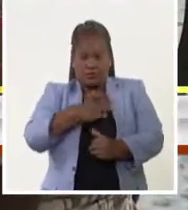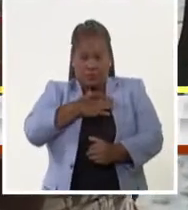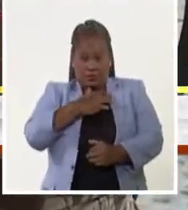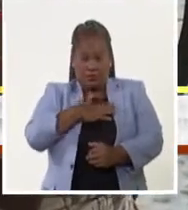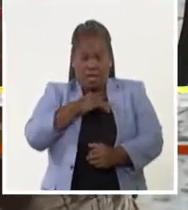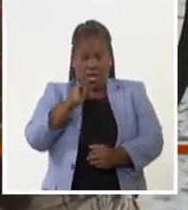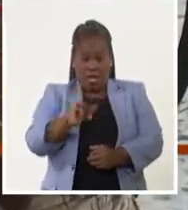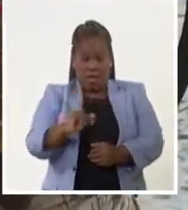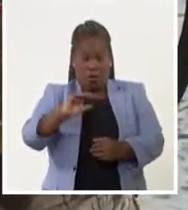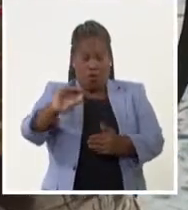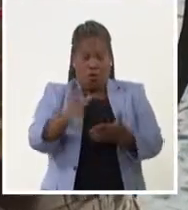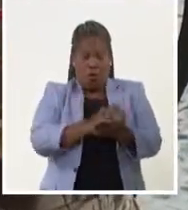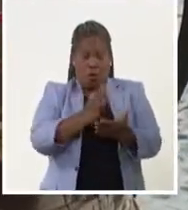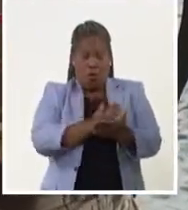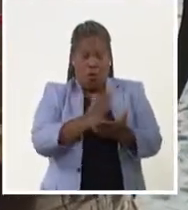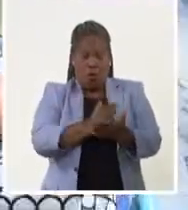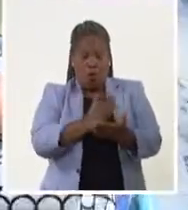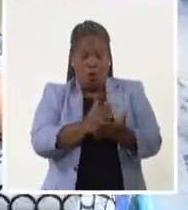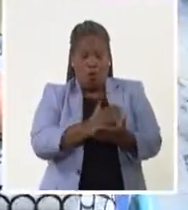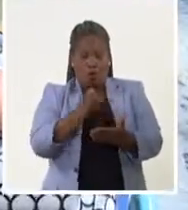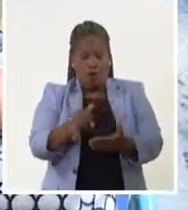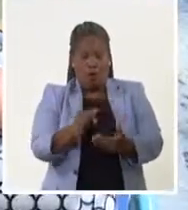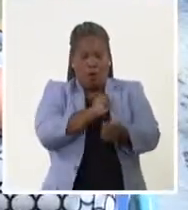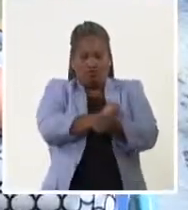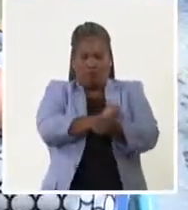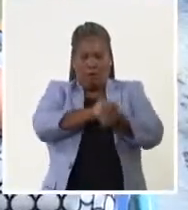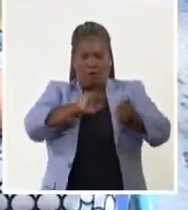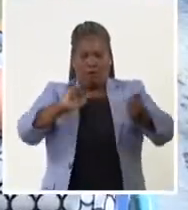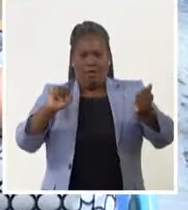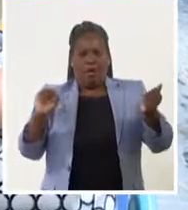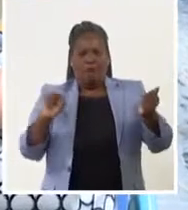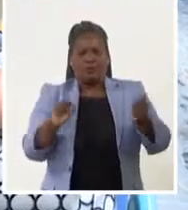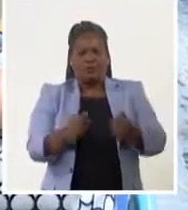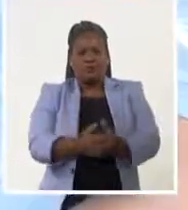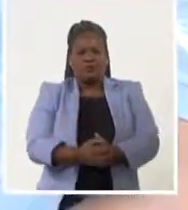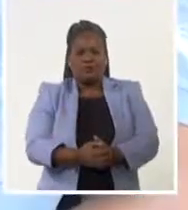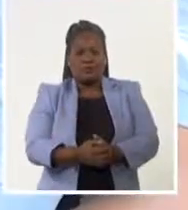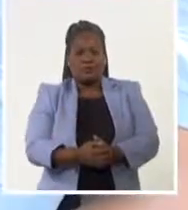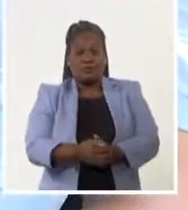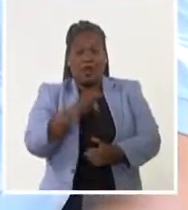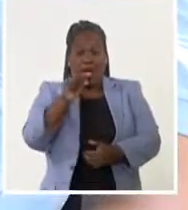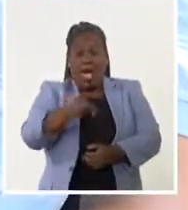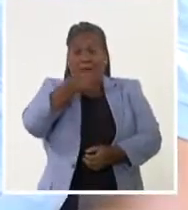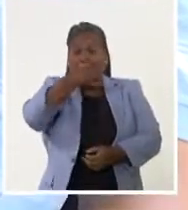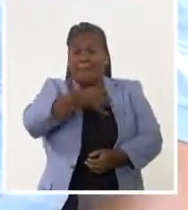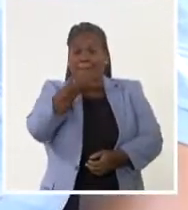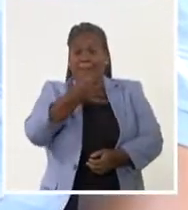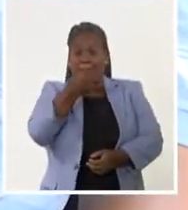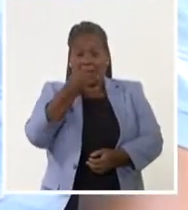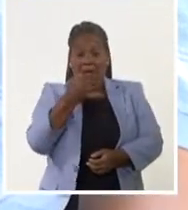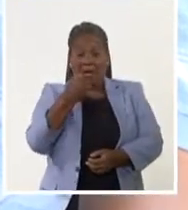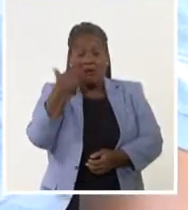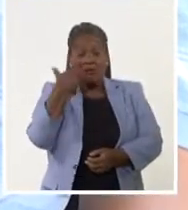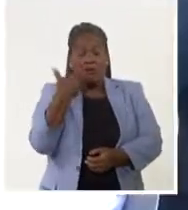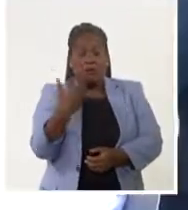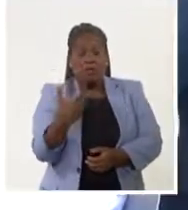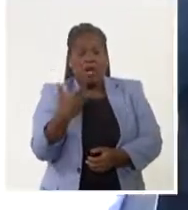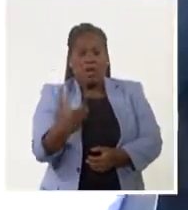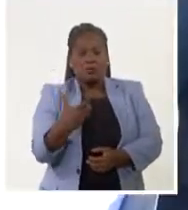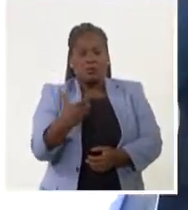trata de un volumen reivindicativo y emancipador. Se destaca los valores de esa masa